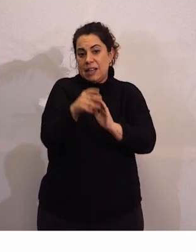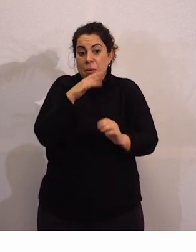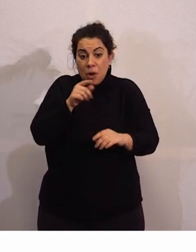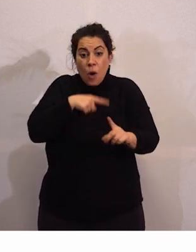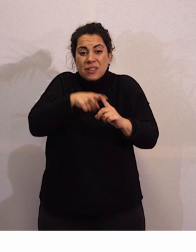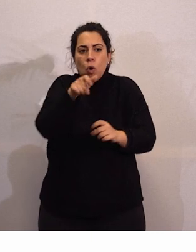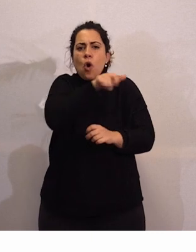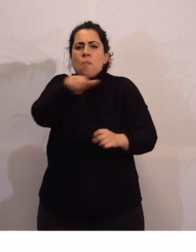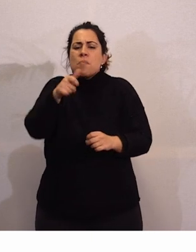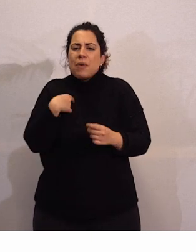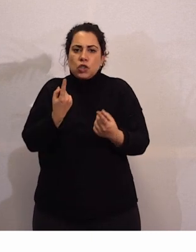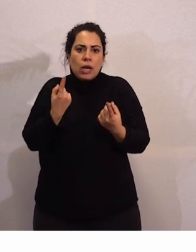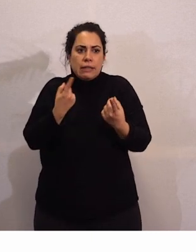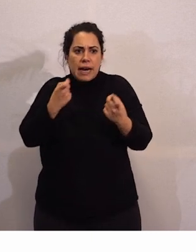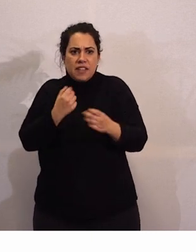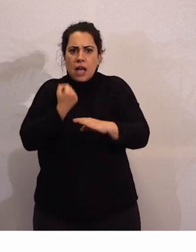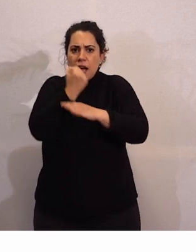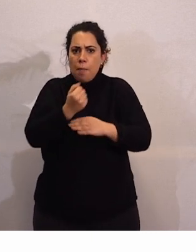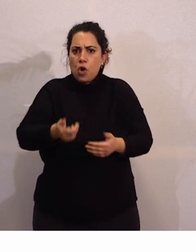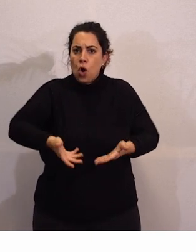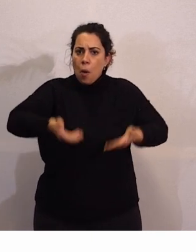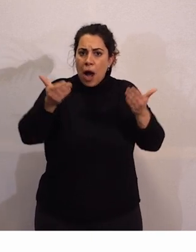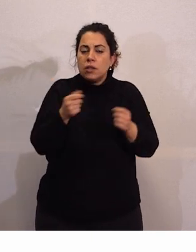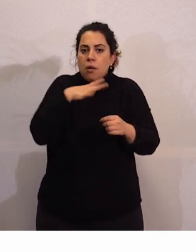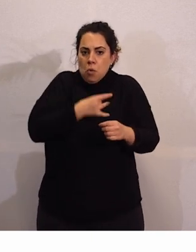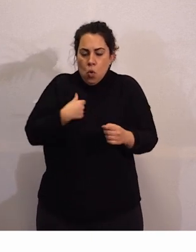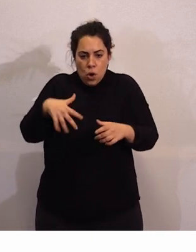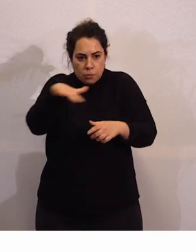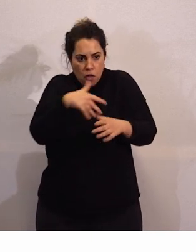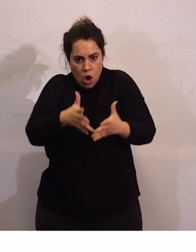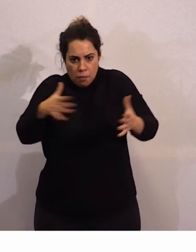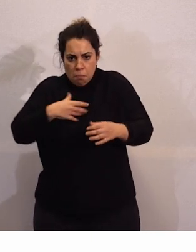apoyo puedan tener un espacio mayor donde se les escuche.